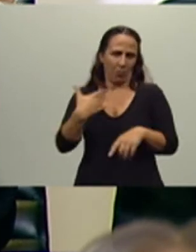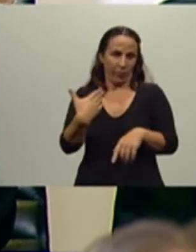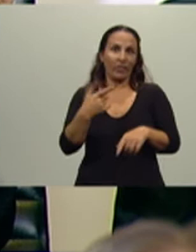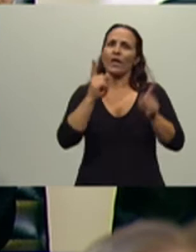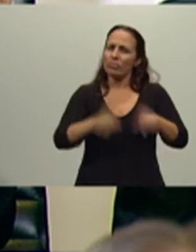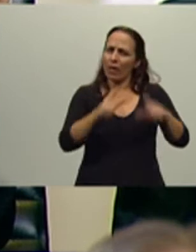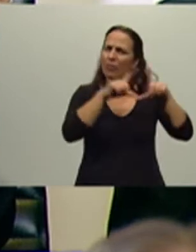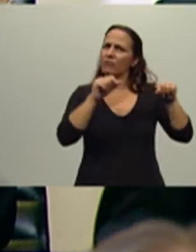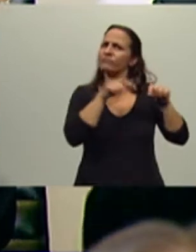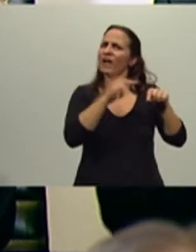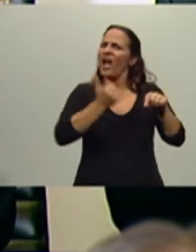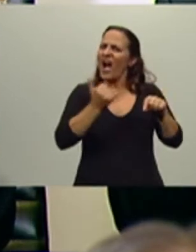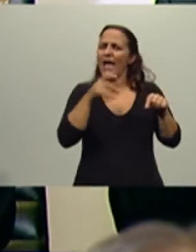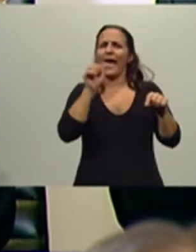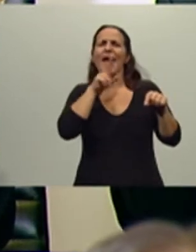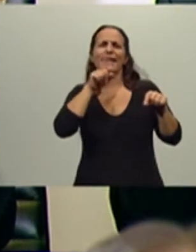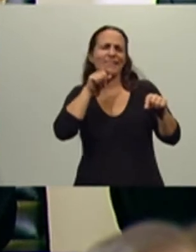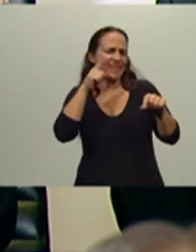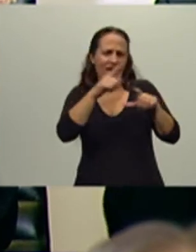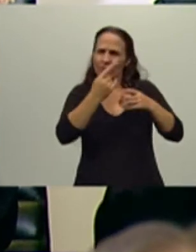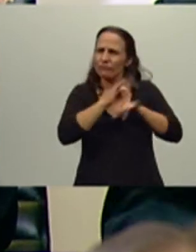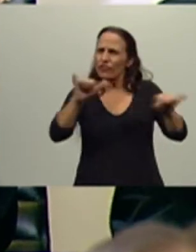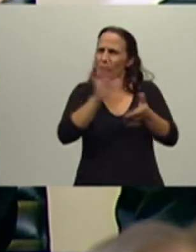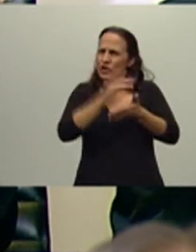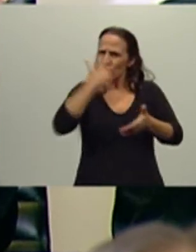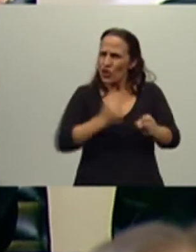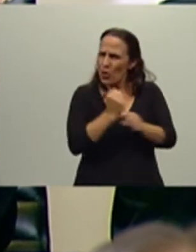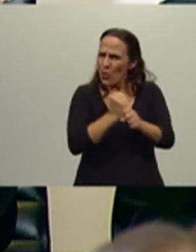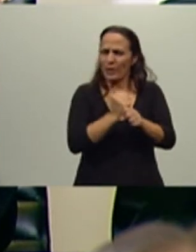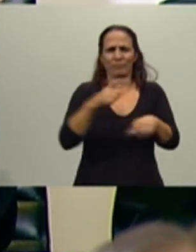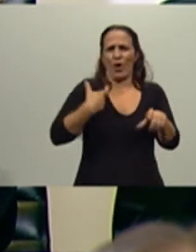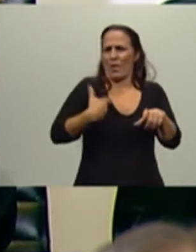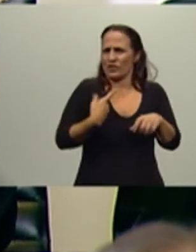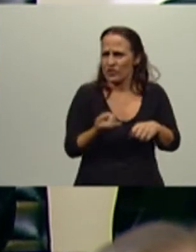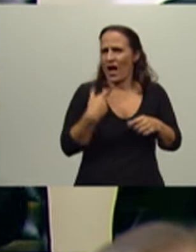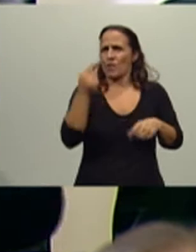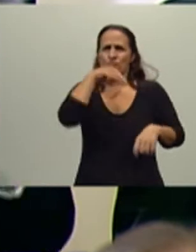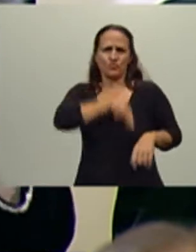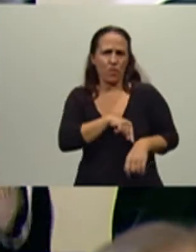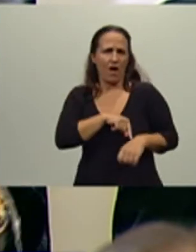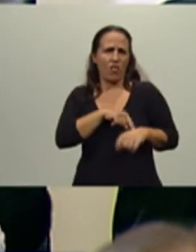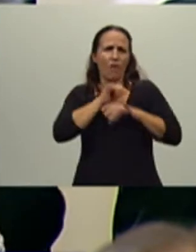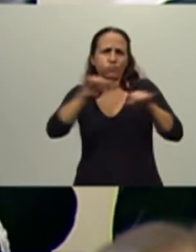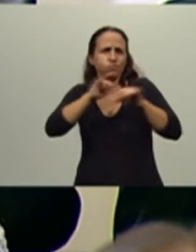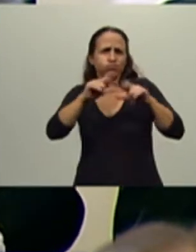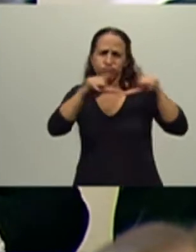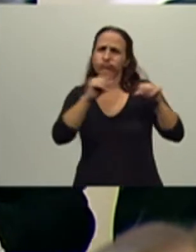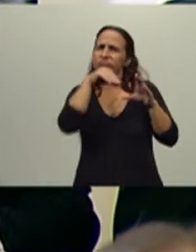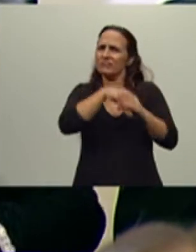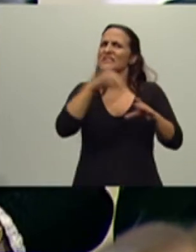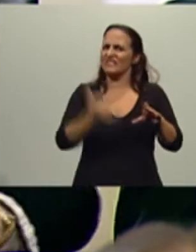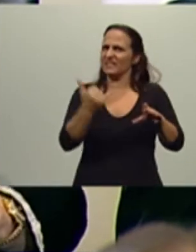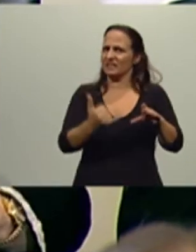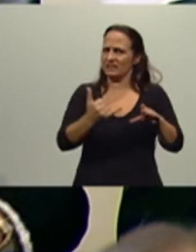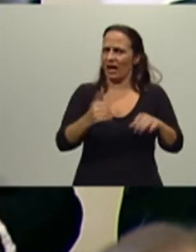laboral, su ART, si tiene su obra social, su remuneración, todos sus derechos. Yo sé que a mucha gente